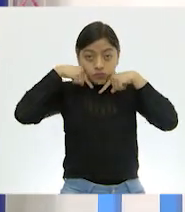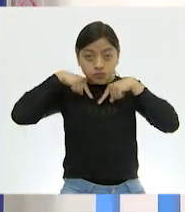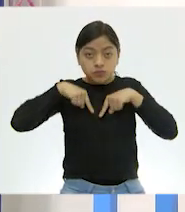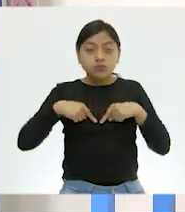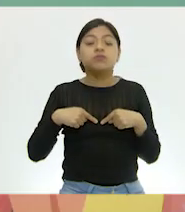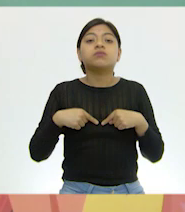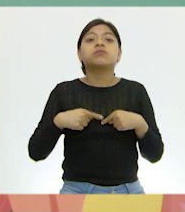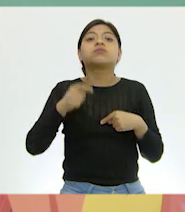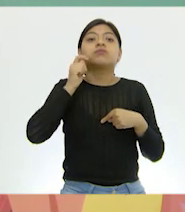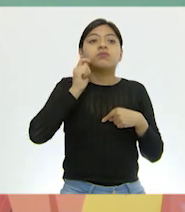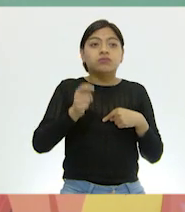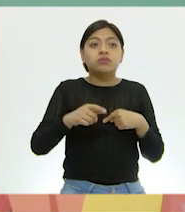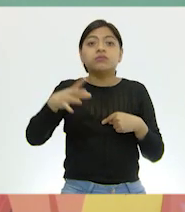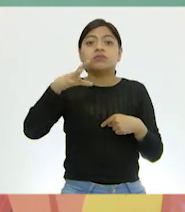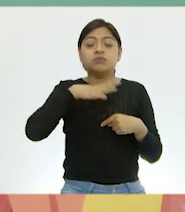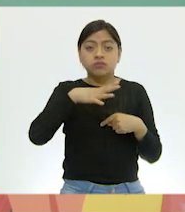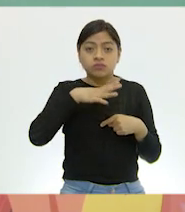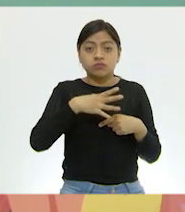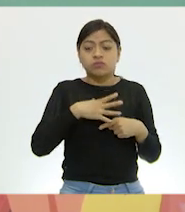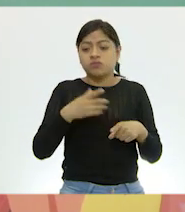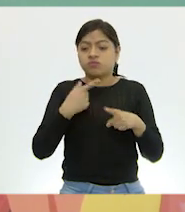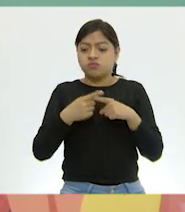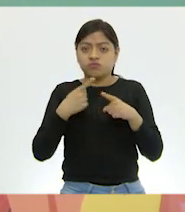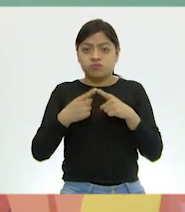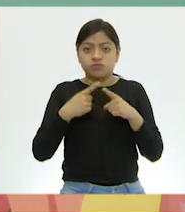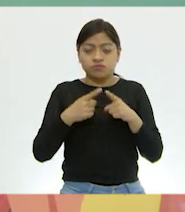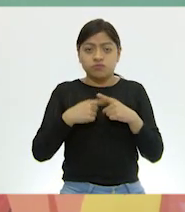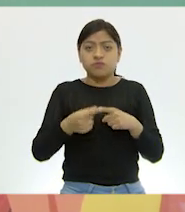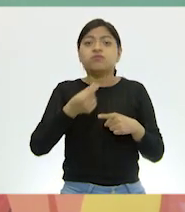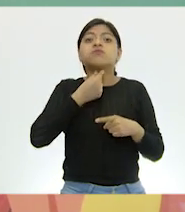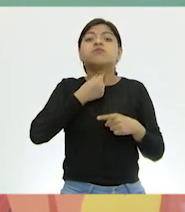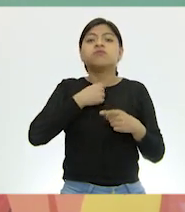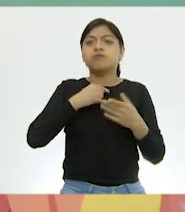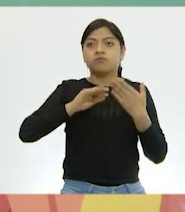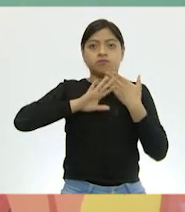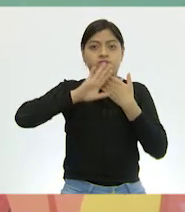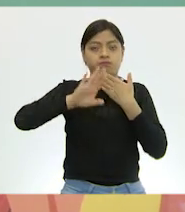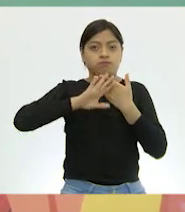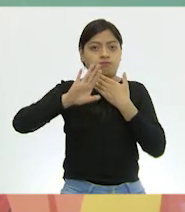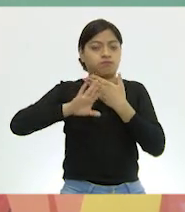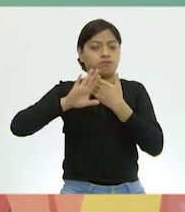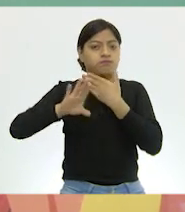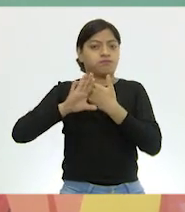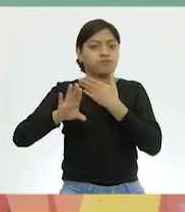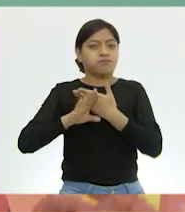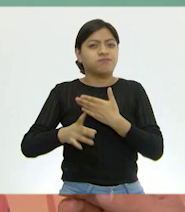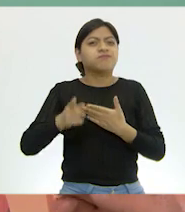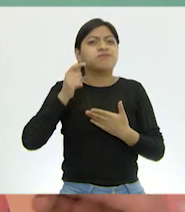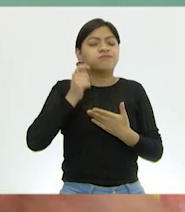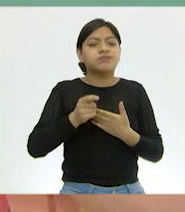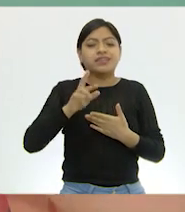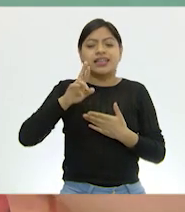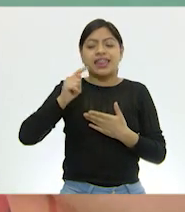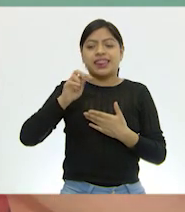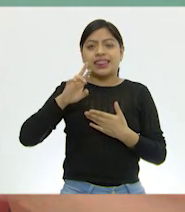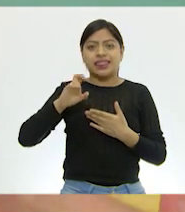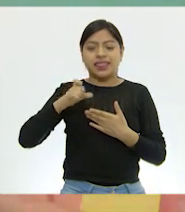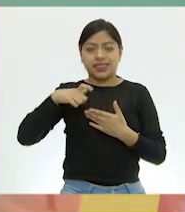que entren objetos extraños a la tráquea. ¿Cuál será entonces la tráquea?